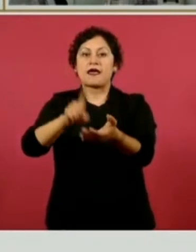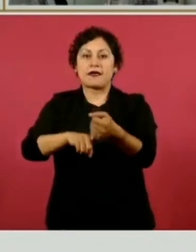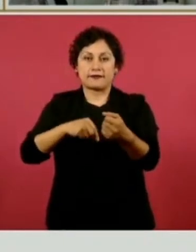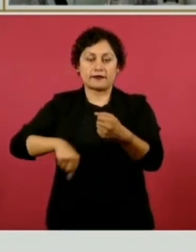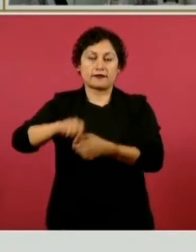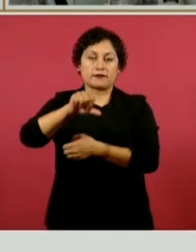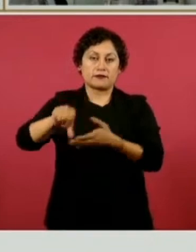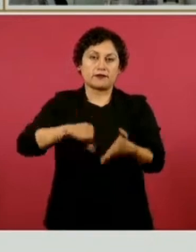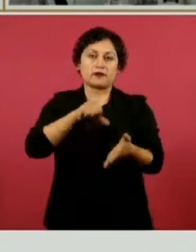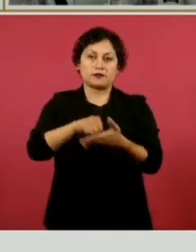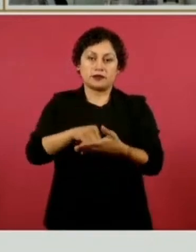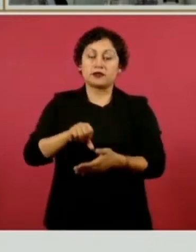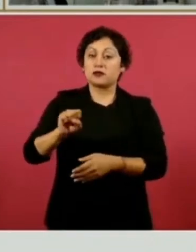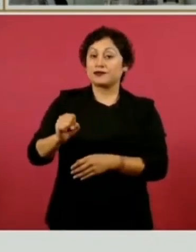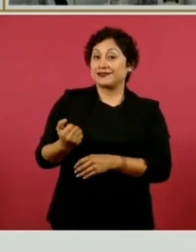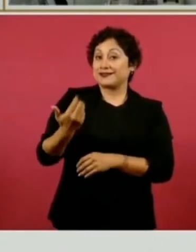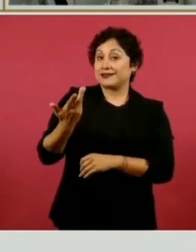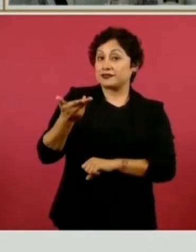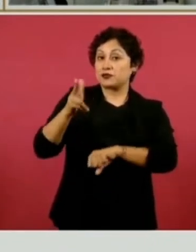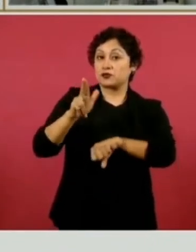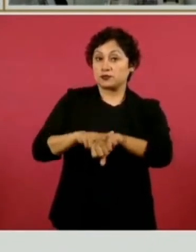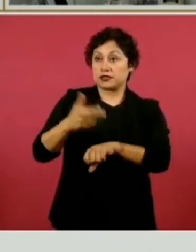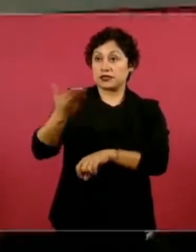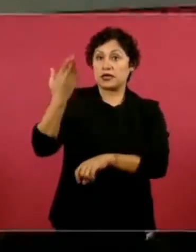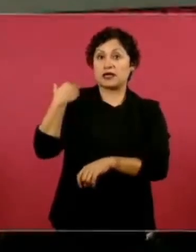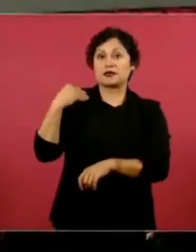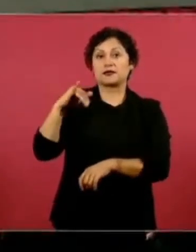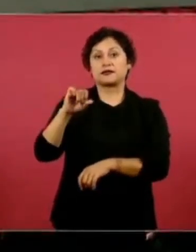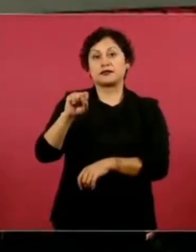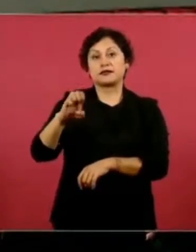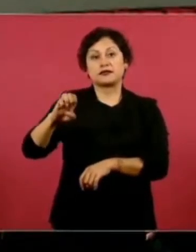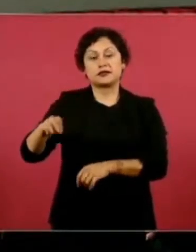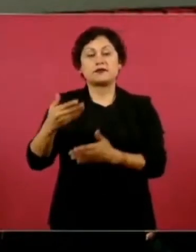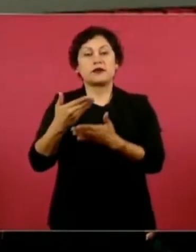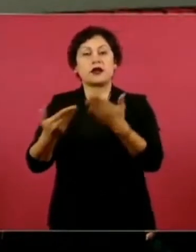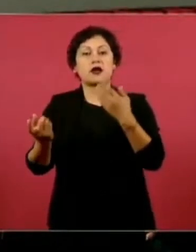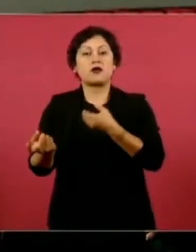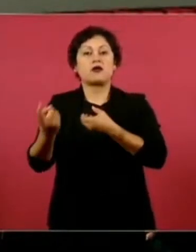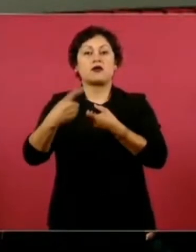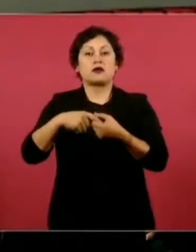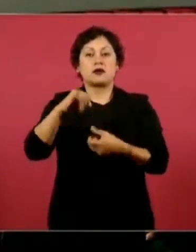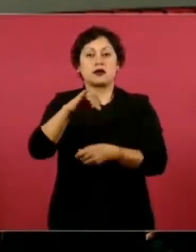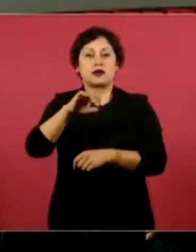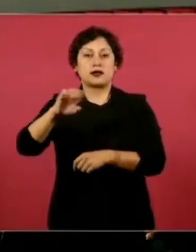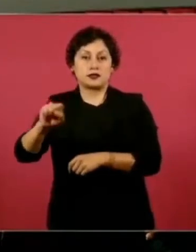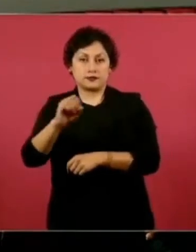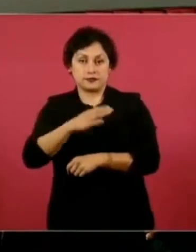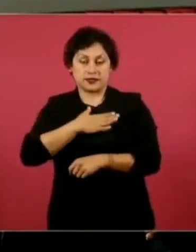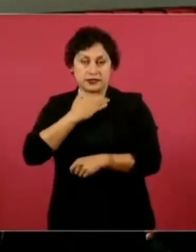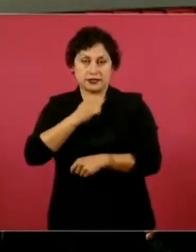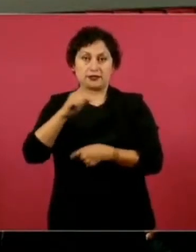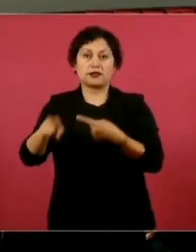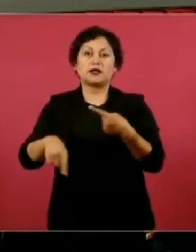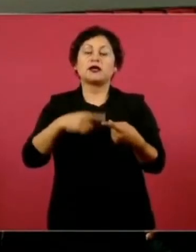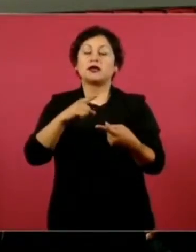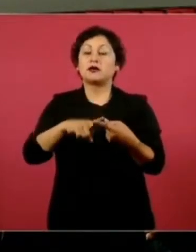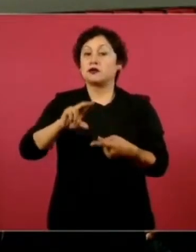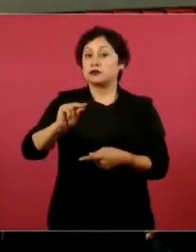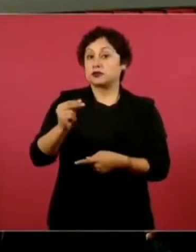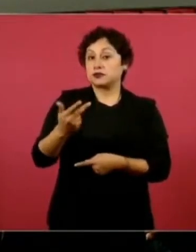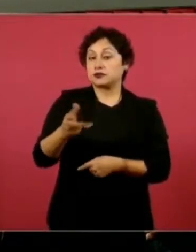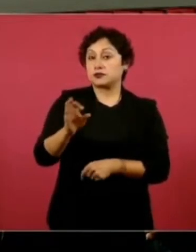hospitales que antes eran ISEM, ahora es IMSS-Bienestar, que ya tienen 88 por ciento de la